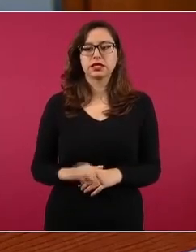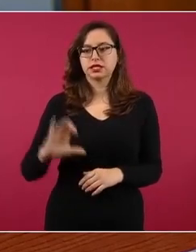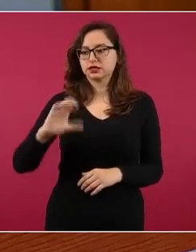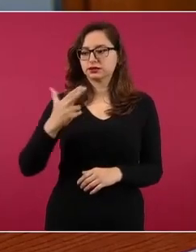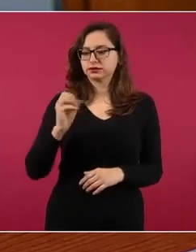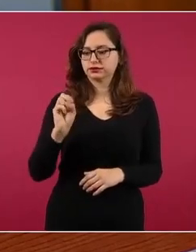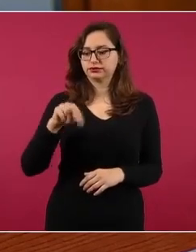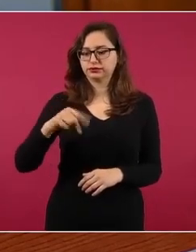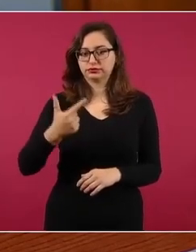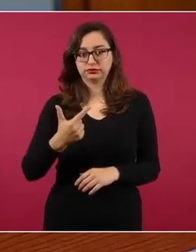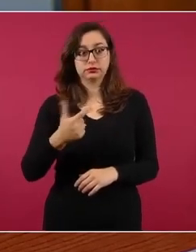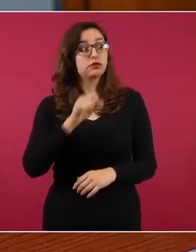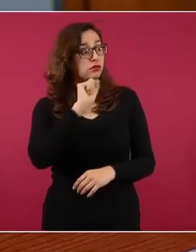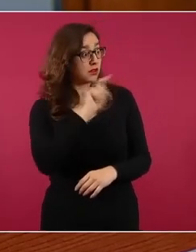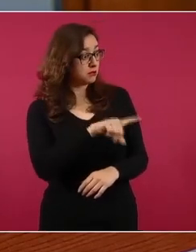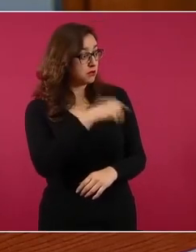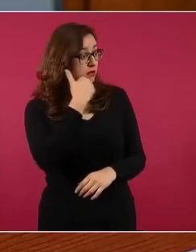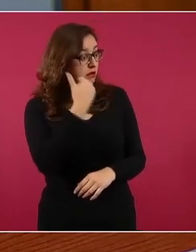él también.